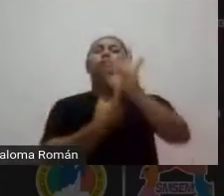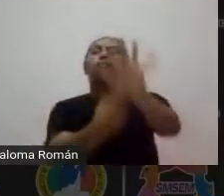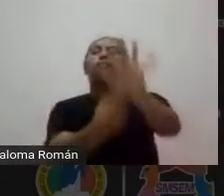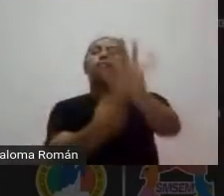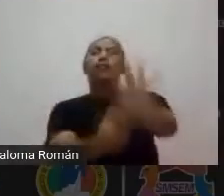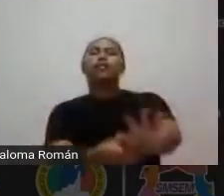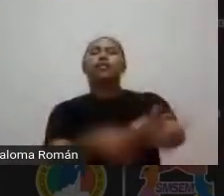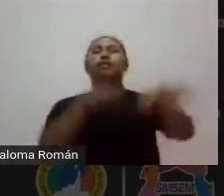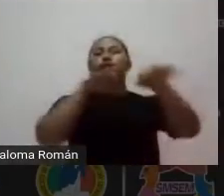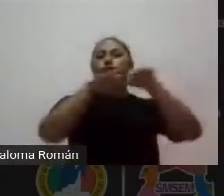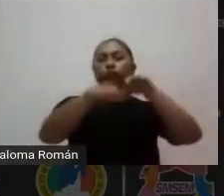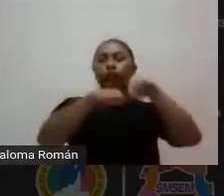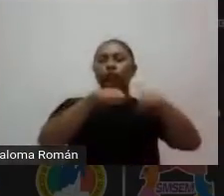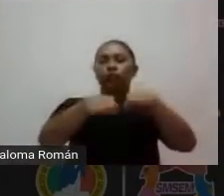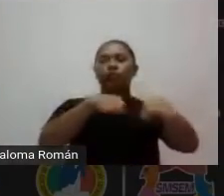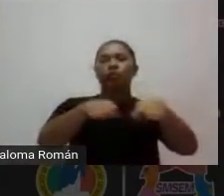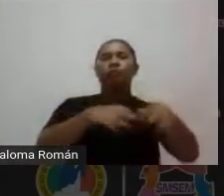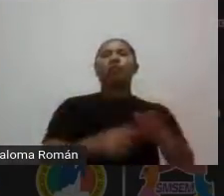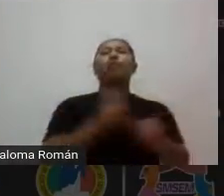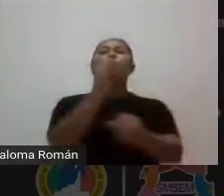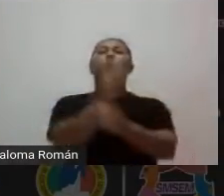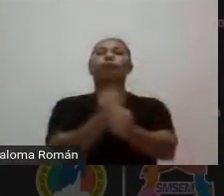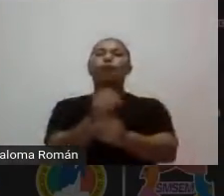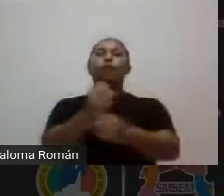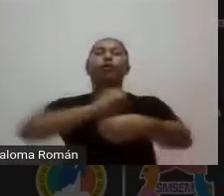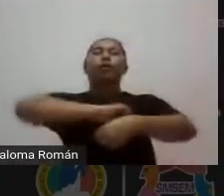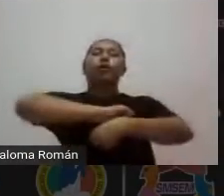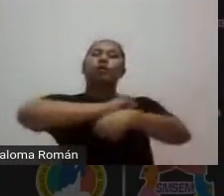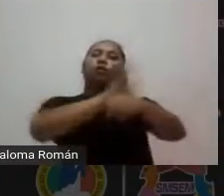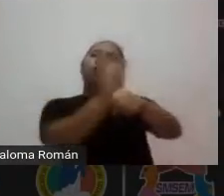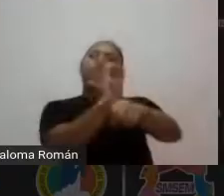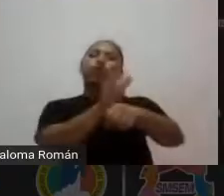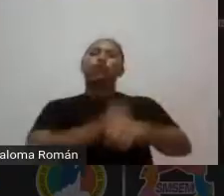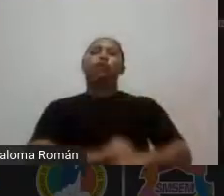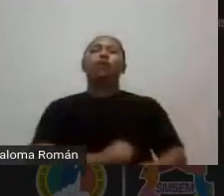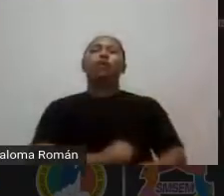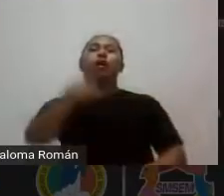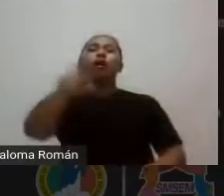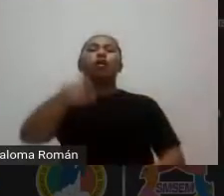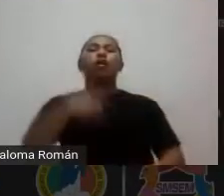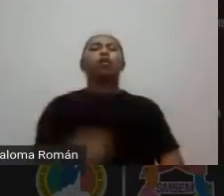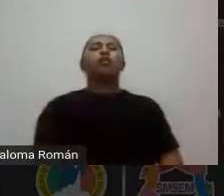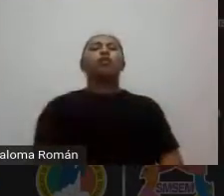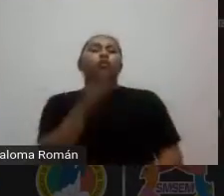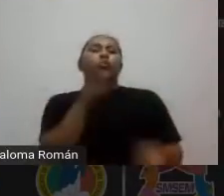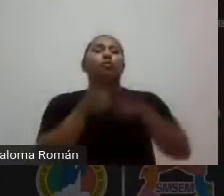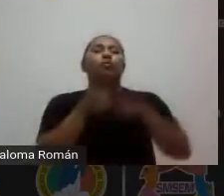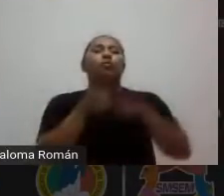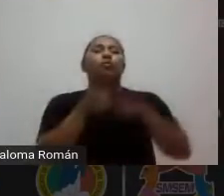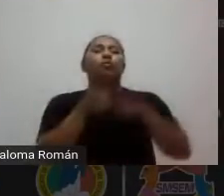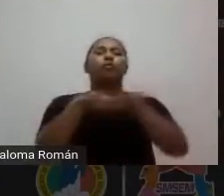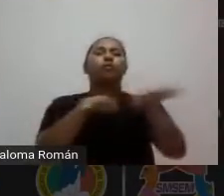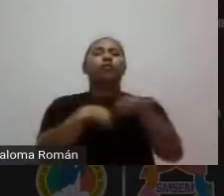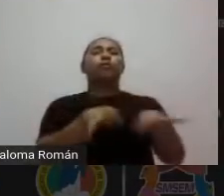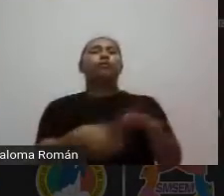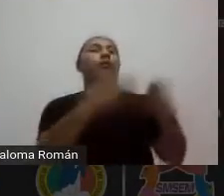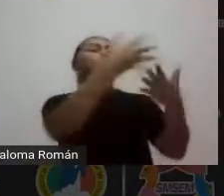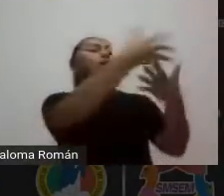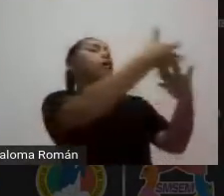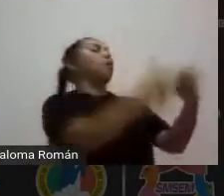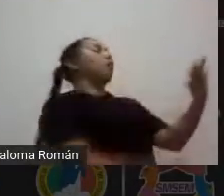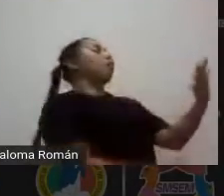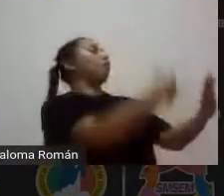investigado del coronavirus y tú aplicas en ese momento tu herramienta de calificación te quedas con esa evidencia